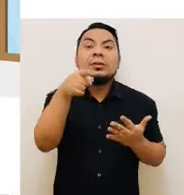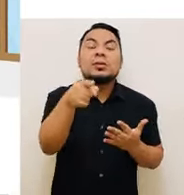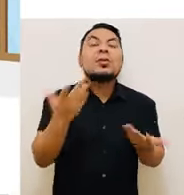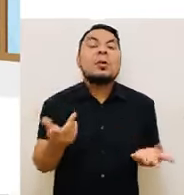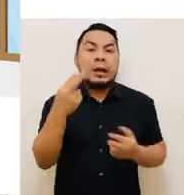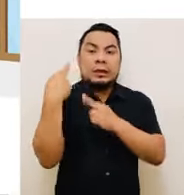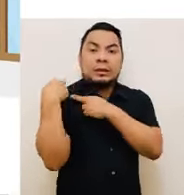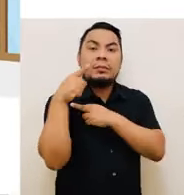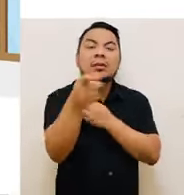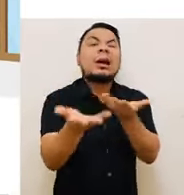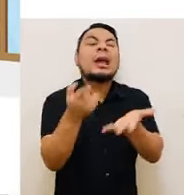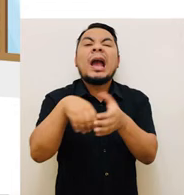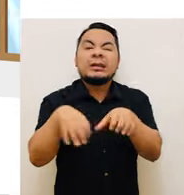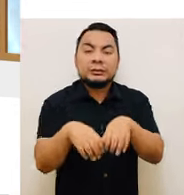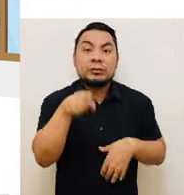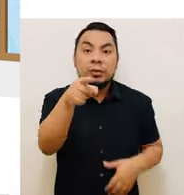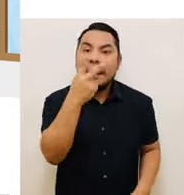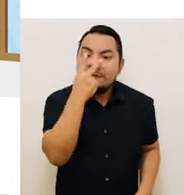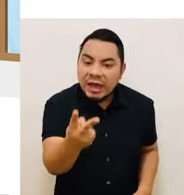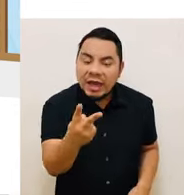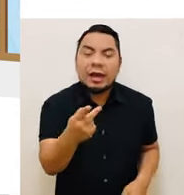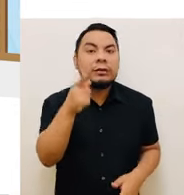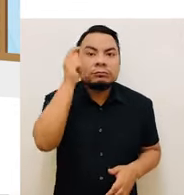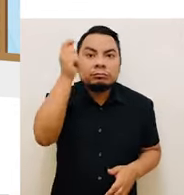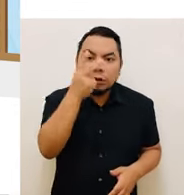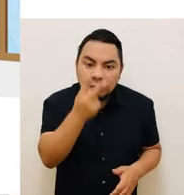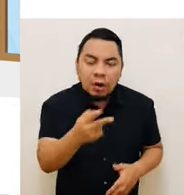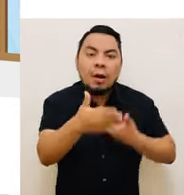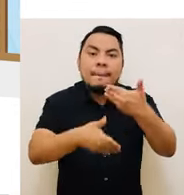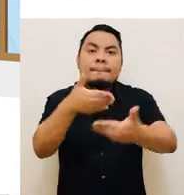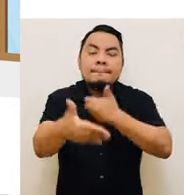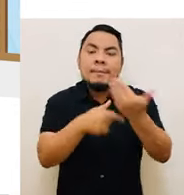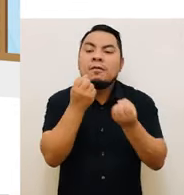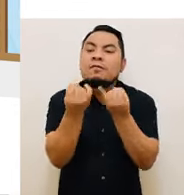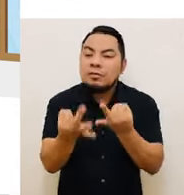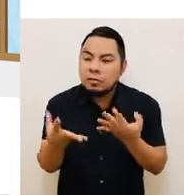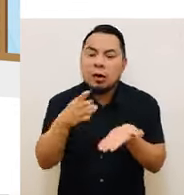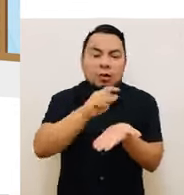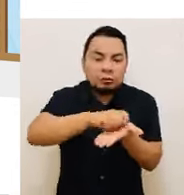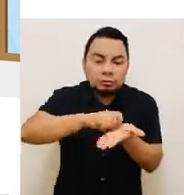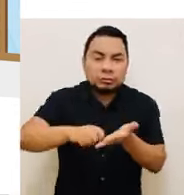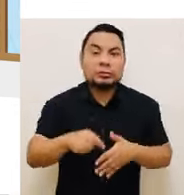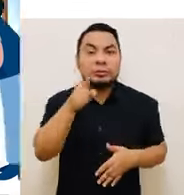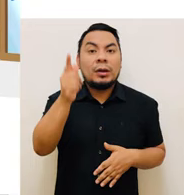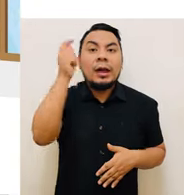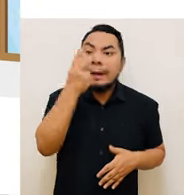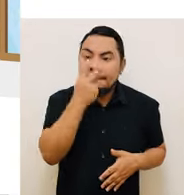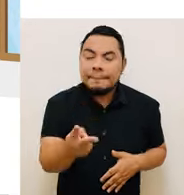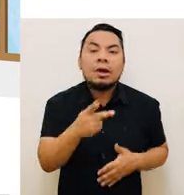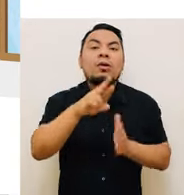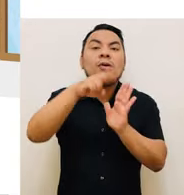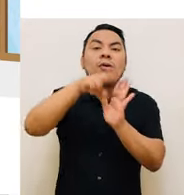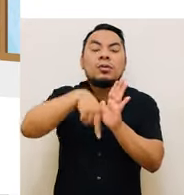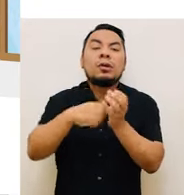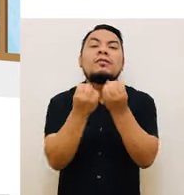atribuciones serán las siguientes. Observar el proceso de habilitación del equipo informático electoral. Presenciar el registro de los